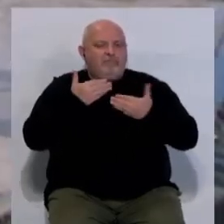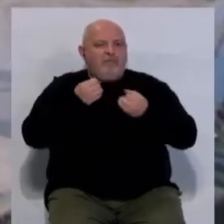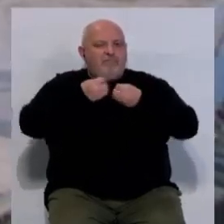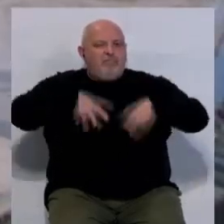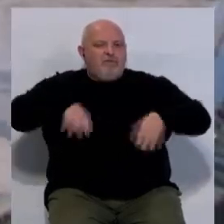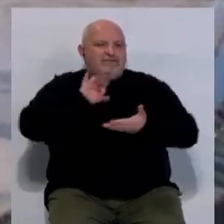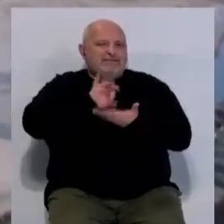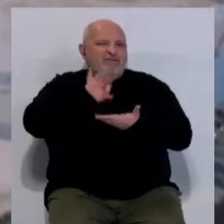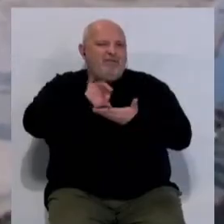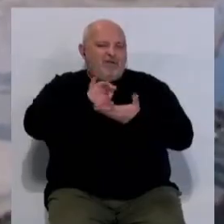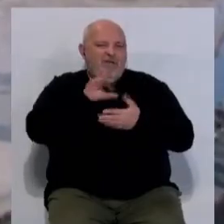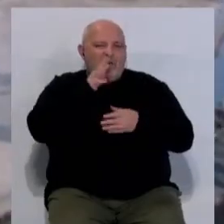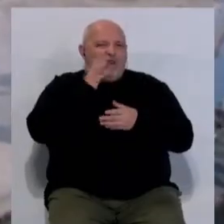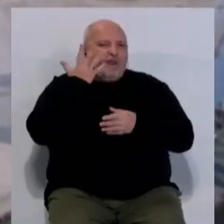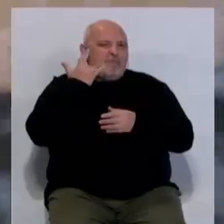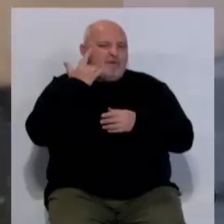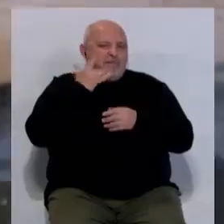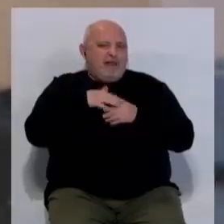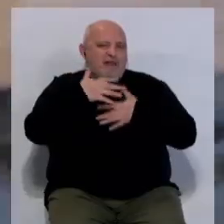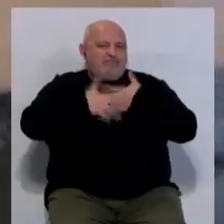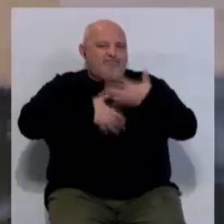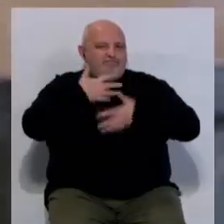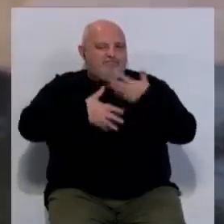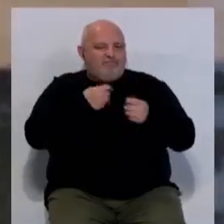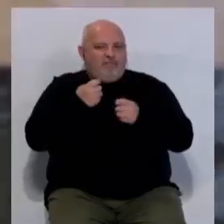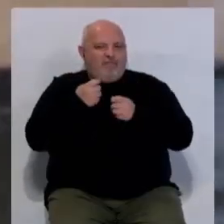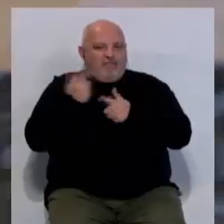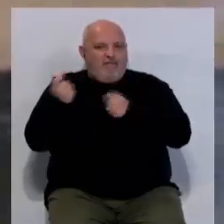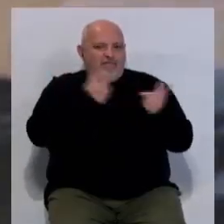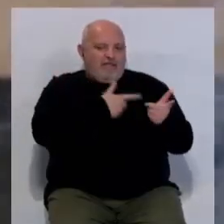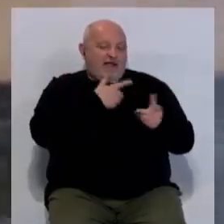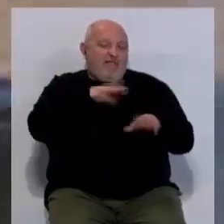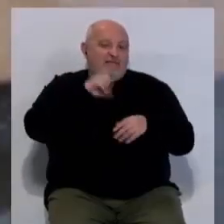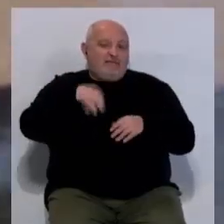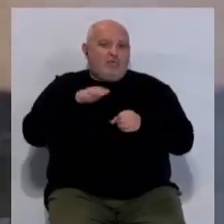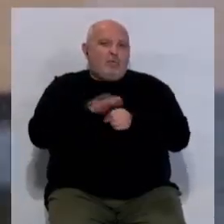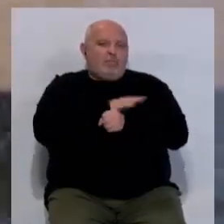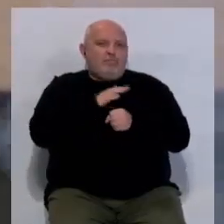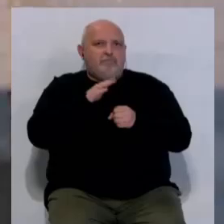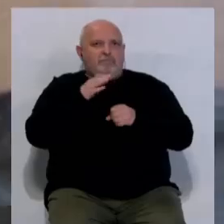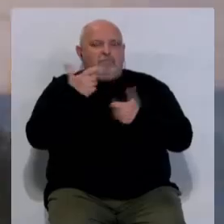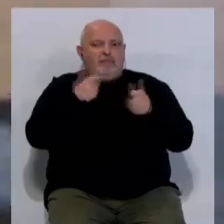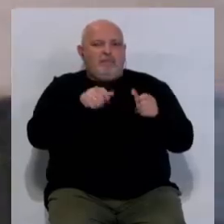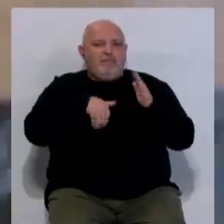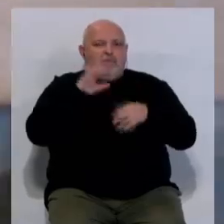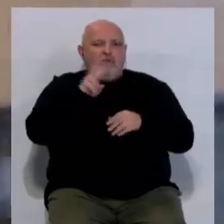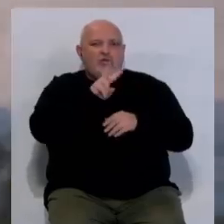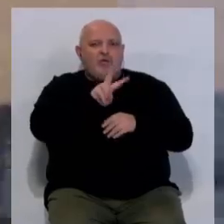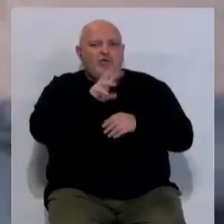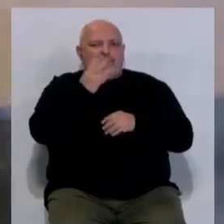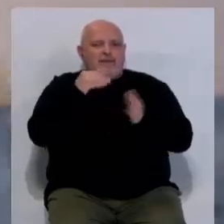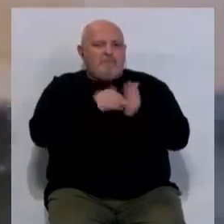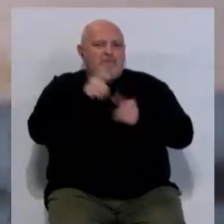infraestructura que precisa el tratamiento terciario del agua en ambas localidades, lo que daría cobertura a una población de más de 230